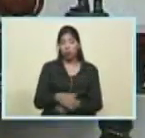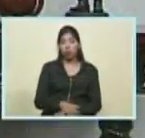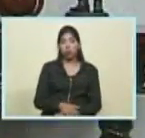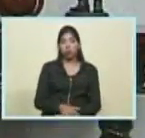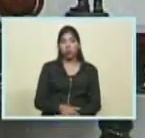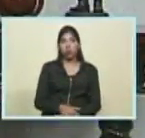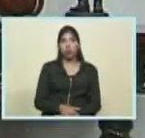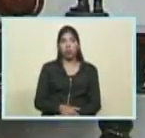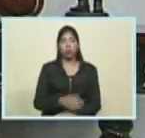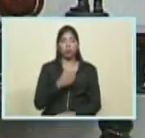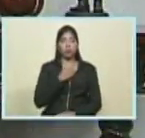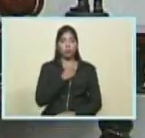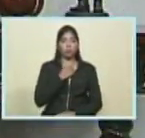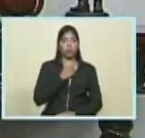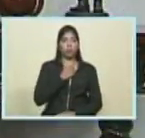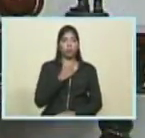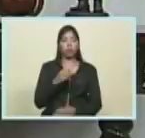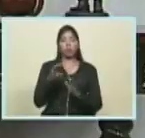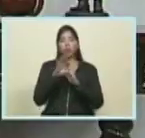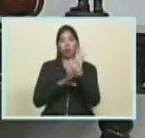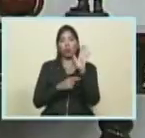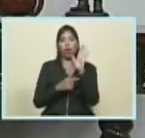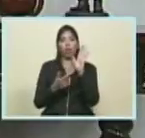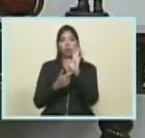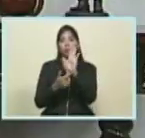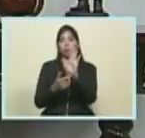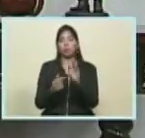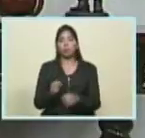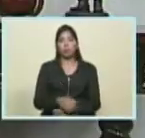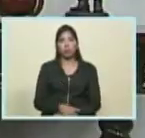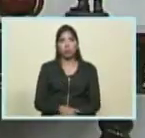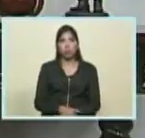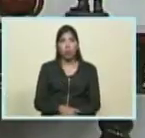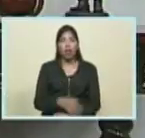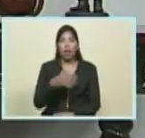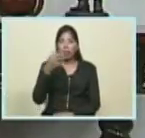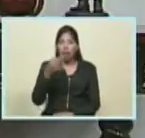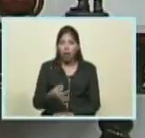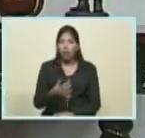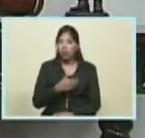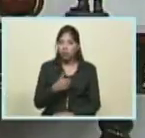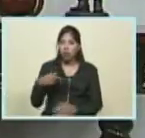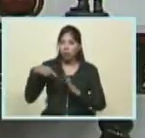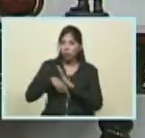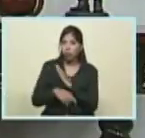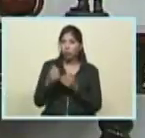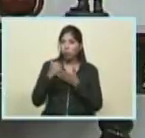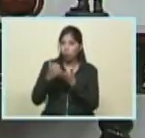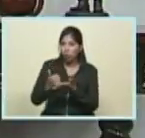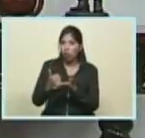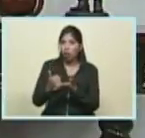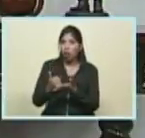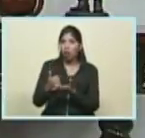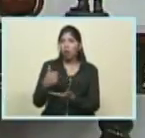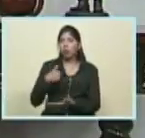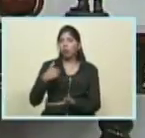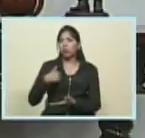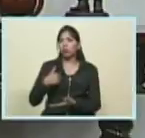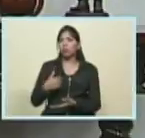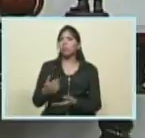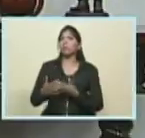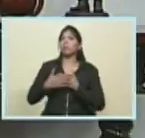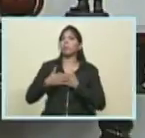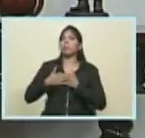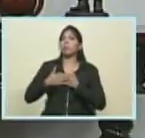una corbatica y declarar y salir de ahí si quisiera ayudar el presidente de Francia yo le tiendo mi mano